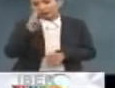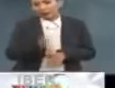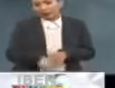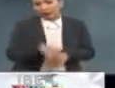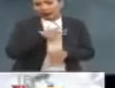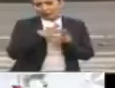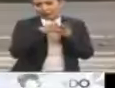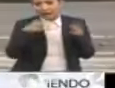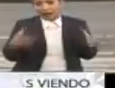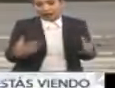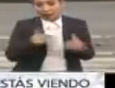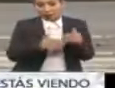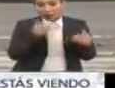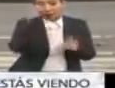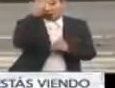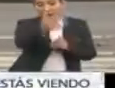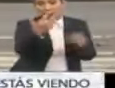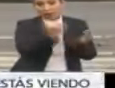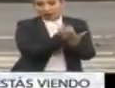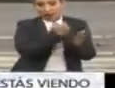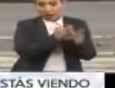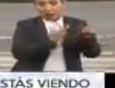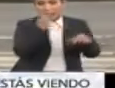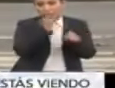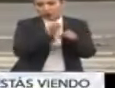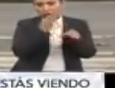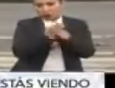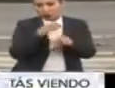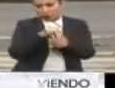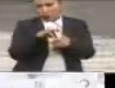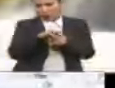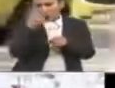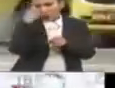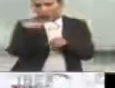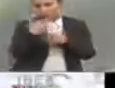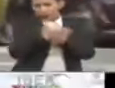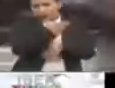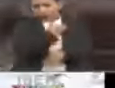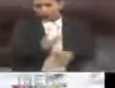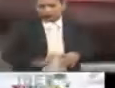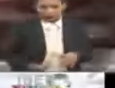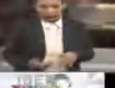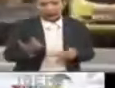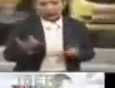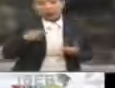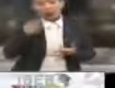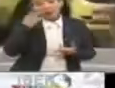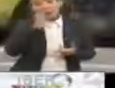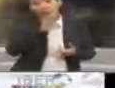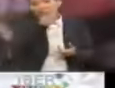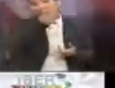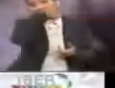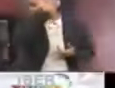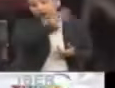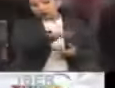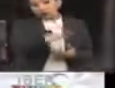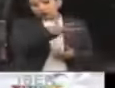enorme ventaja para el segundo turno, para las presidenciales, recordemos, 46%